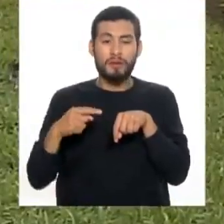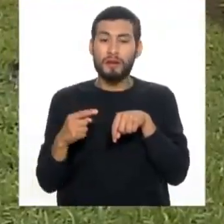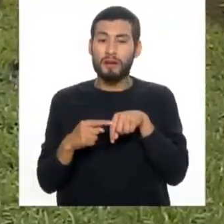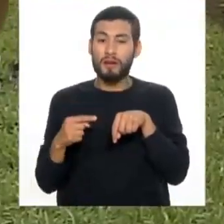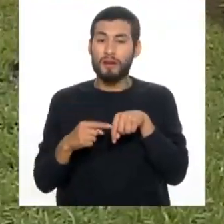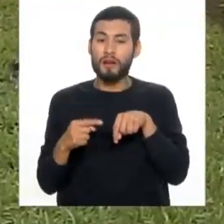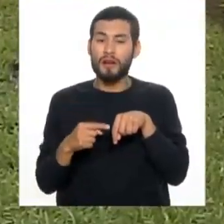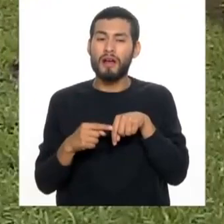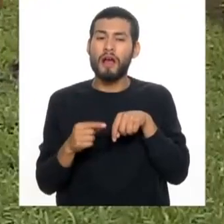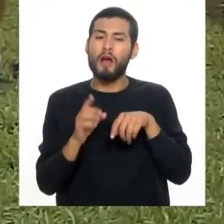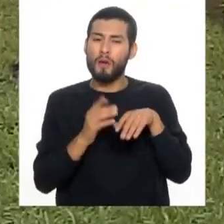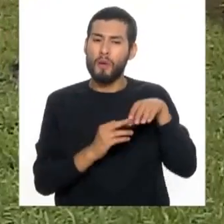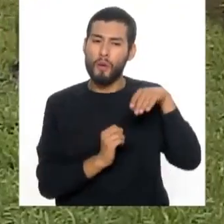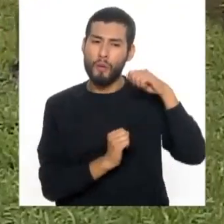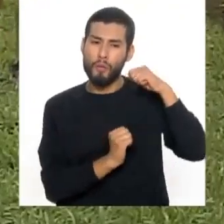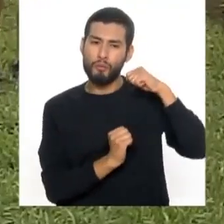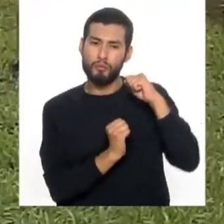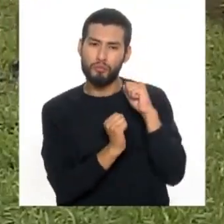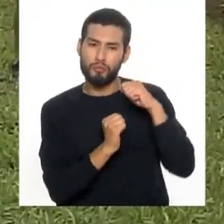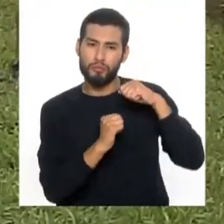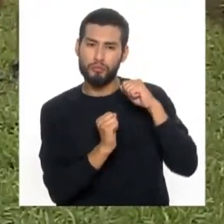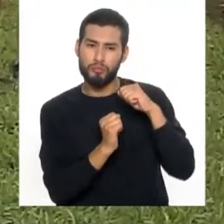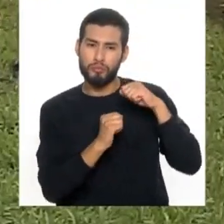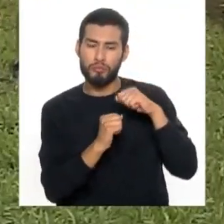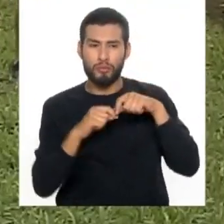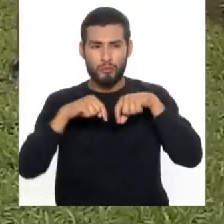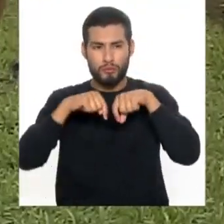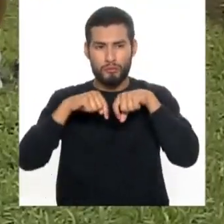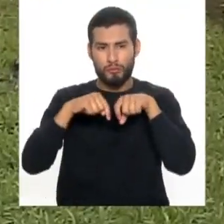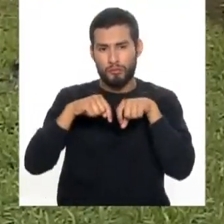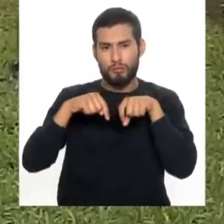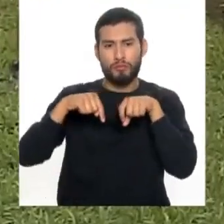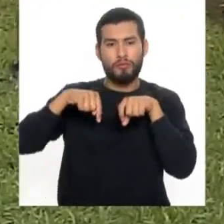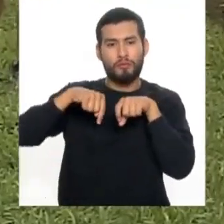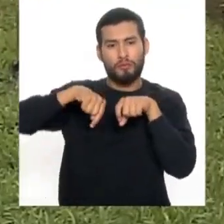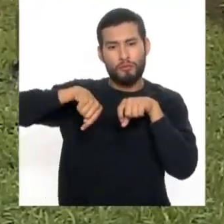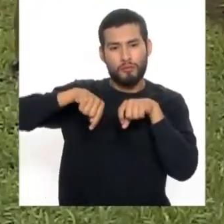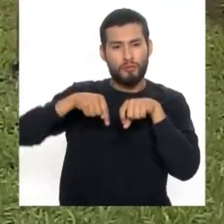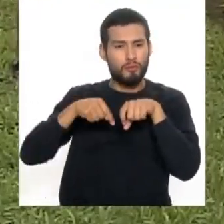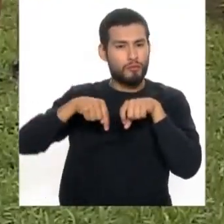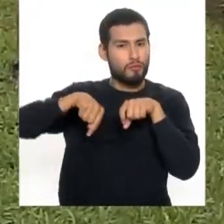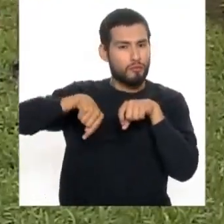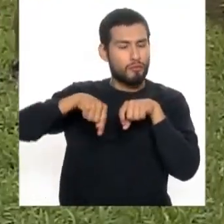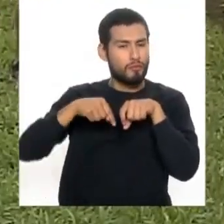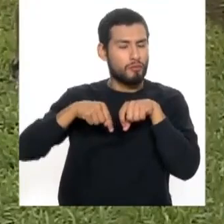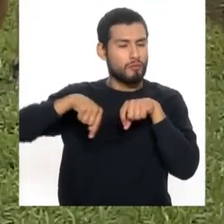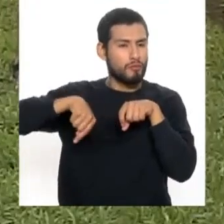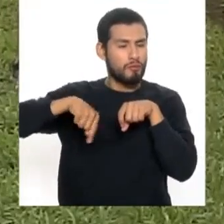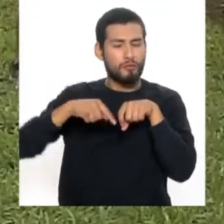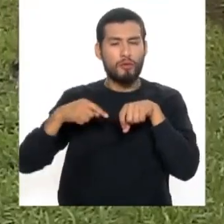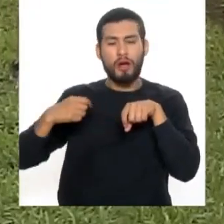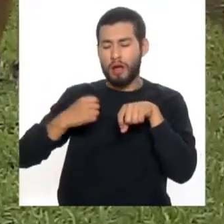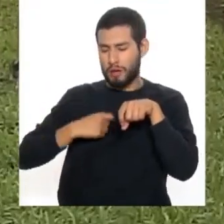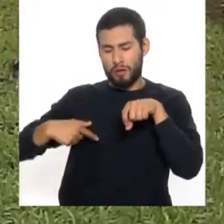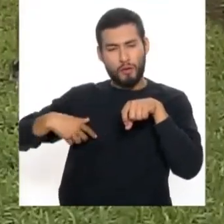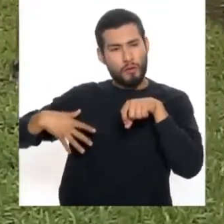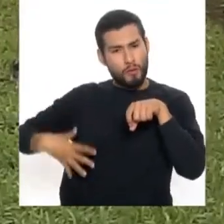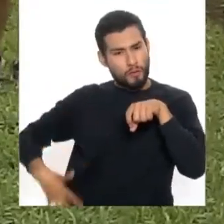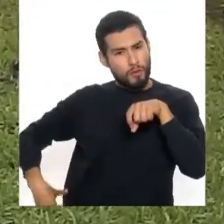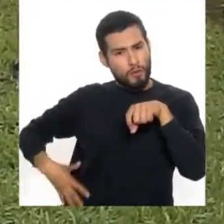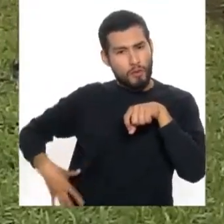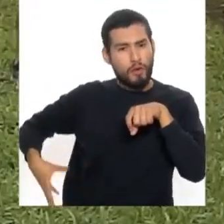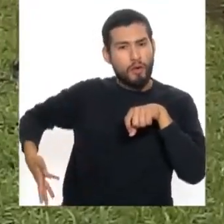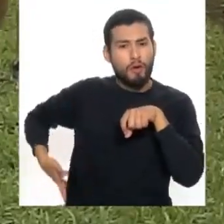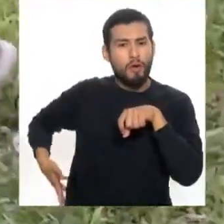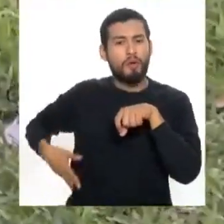Así es. La pierna de apoyo. Se siente que trabaja ahí. Así. Ahí trabaja cuádriceps, glúteos. Vas a comenzar que